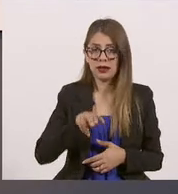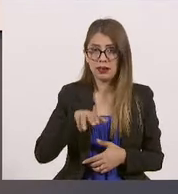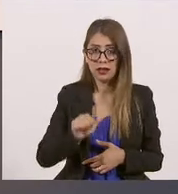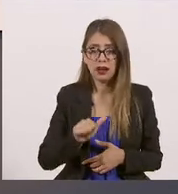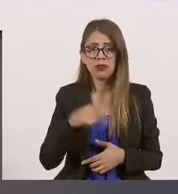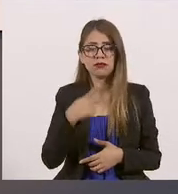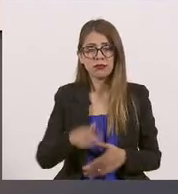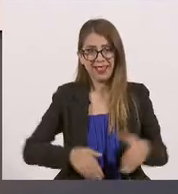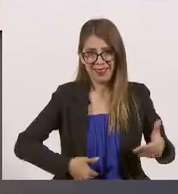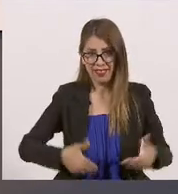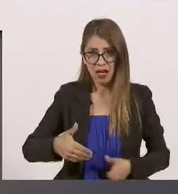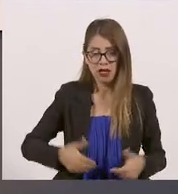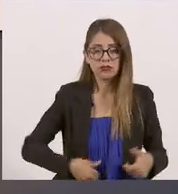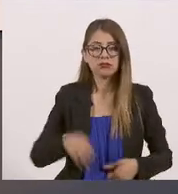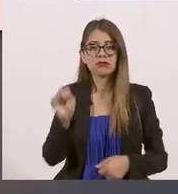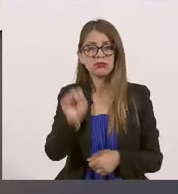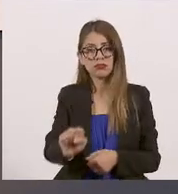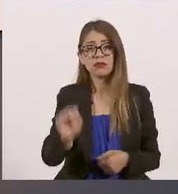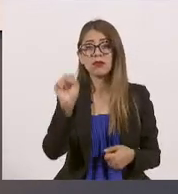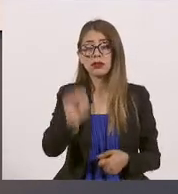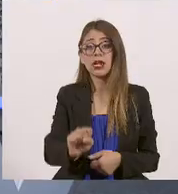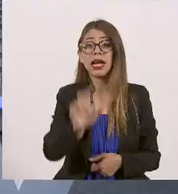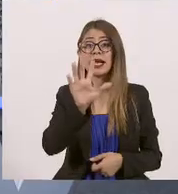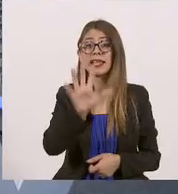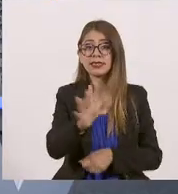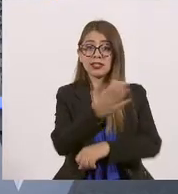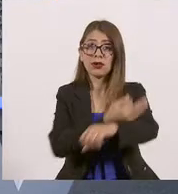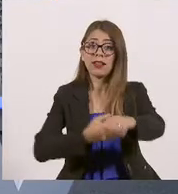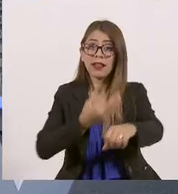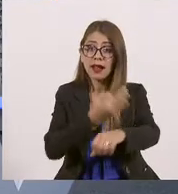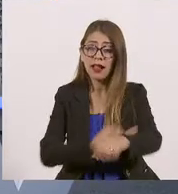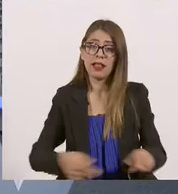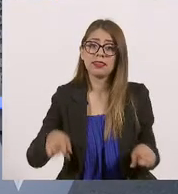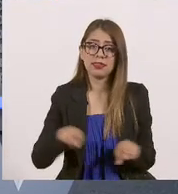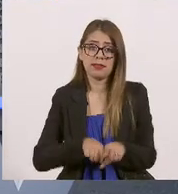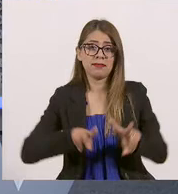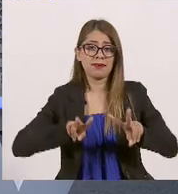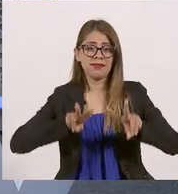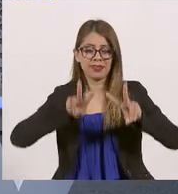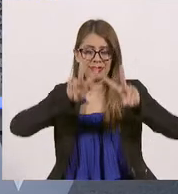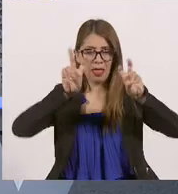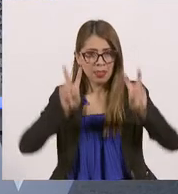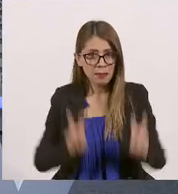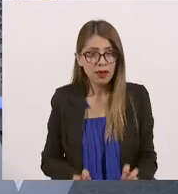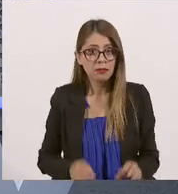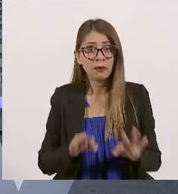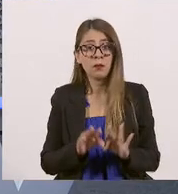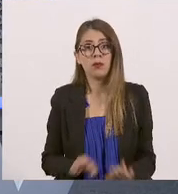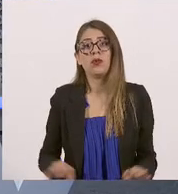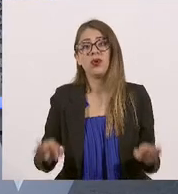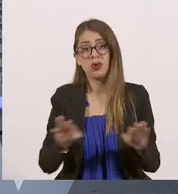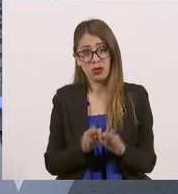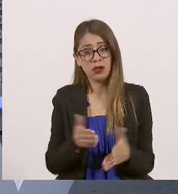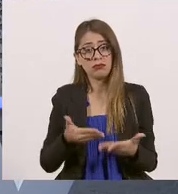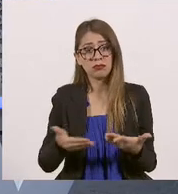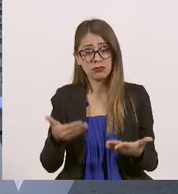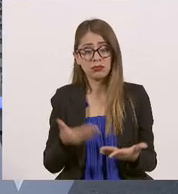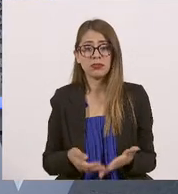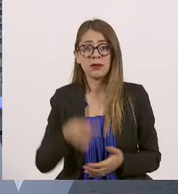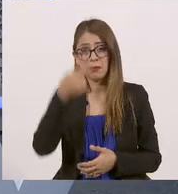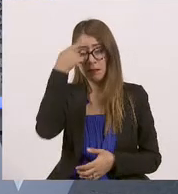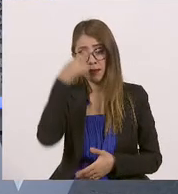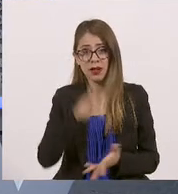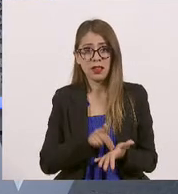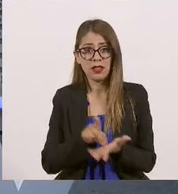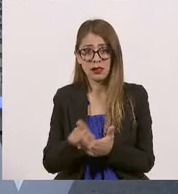está en pantalla todos los sábados a las 5 de la tarde, además con temas que creemos son fundamentales hoy en la agenda de